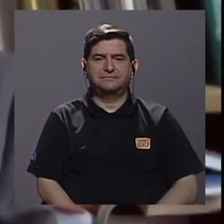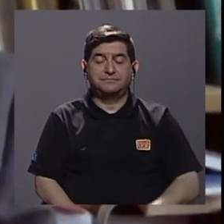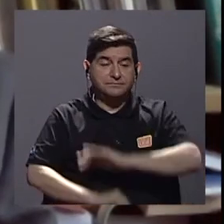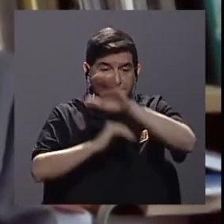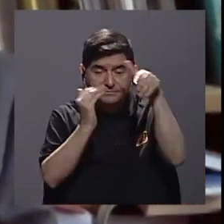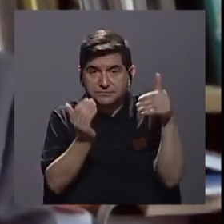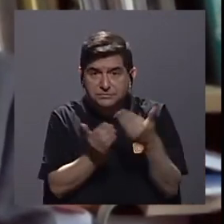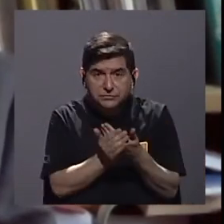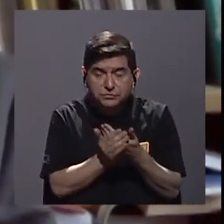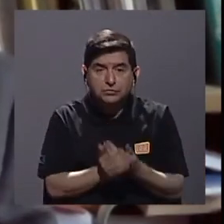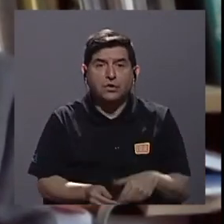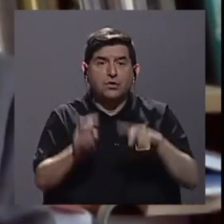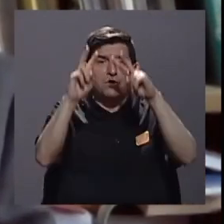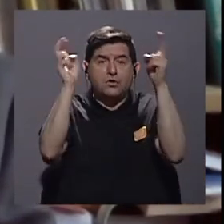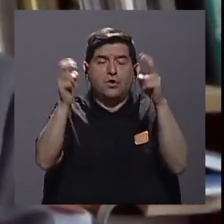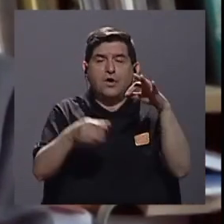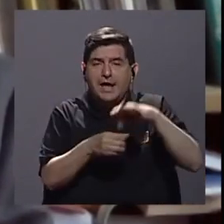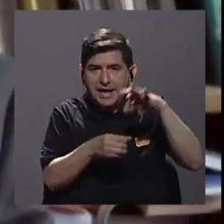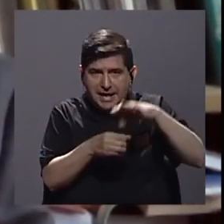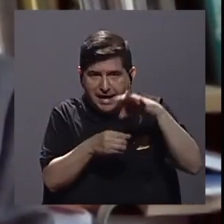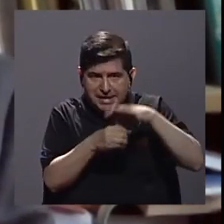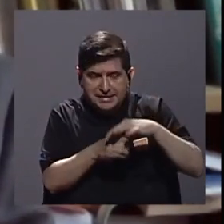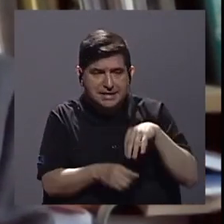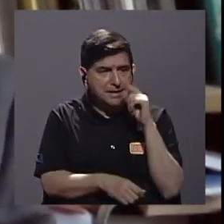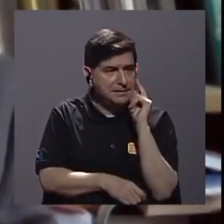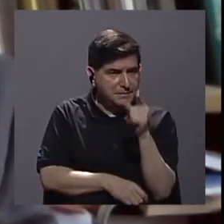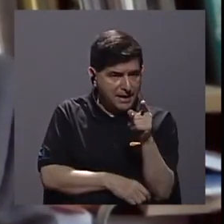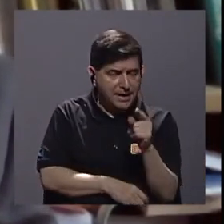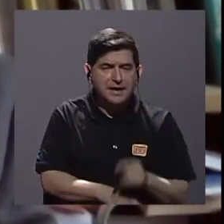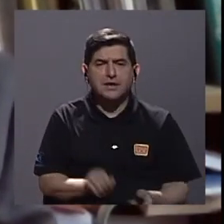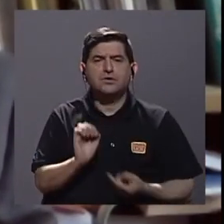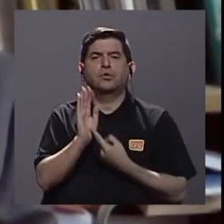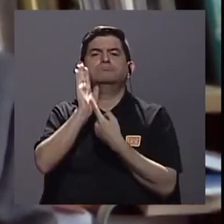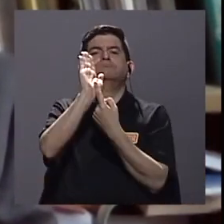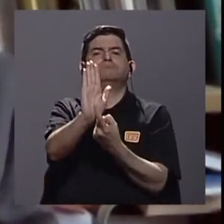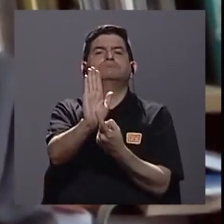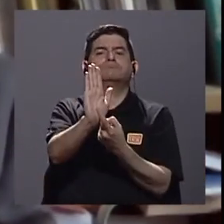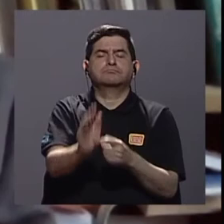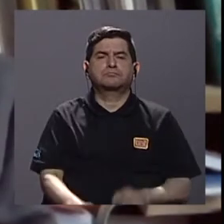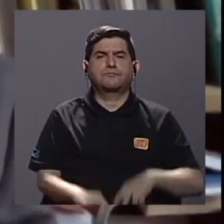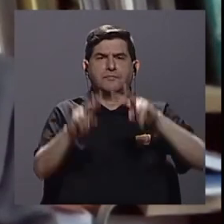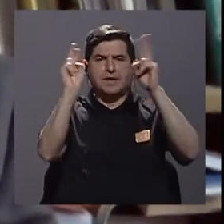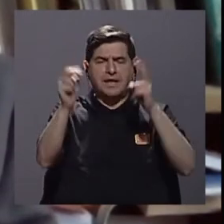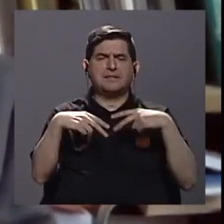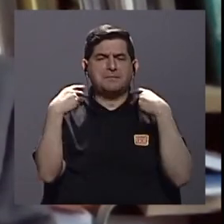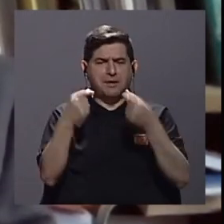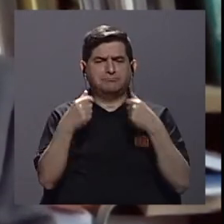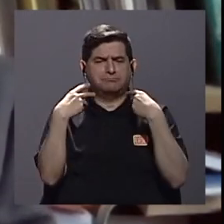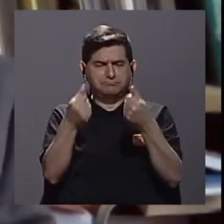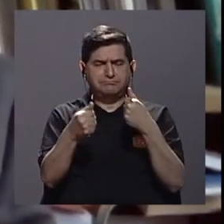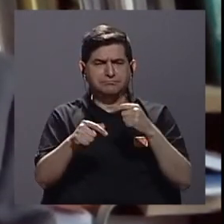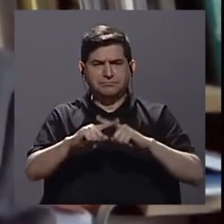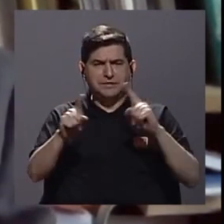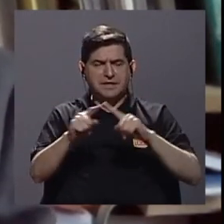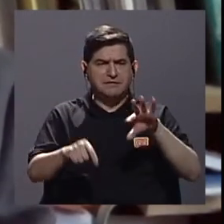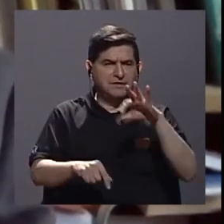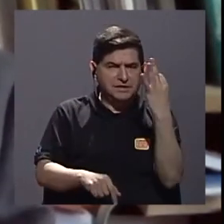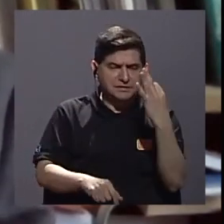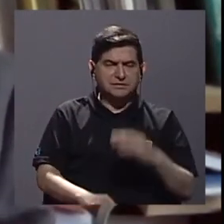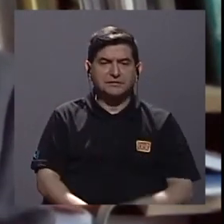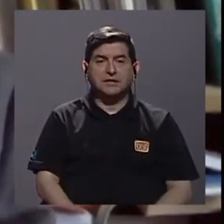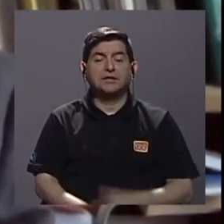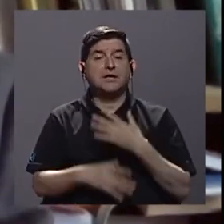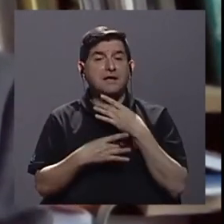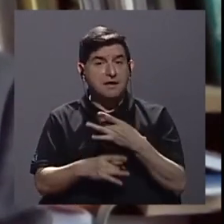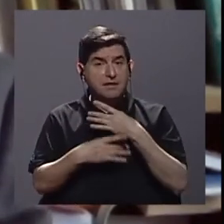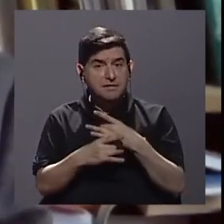En el tema agrícola todo eso se manifiesta en temas de automatización y otros temas. Lo que